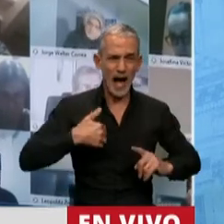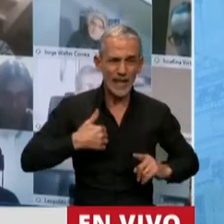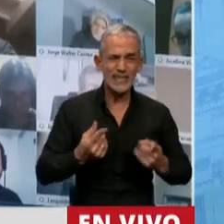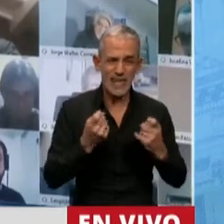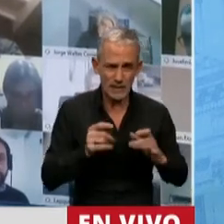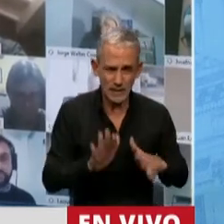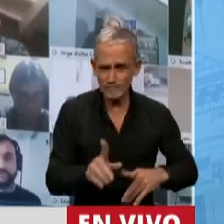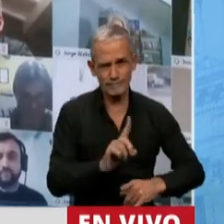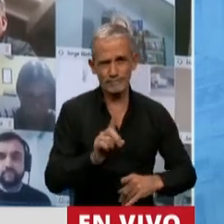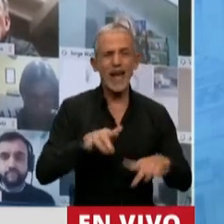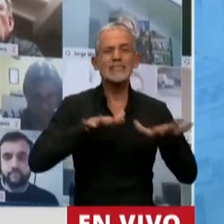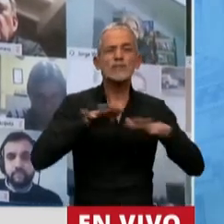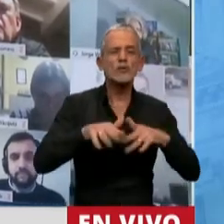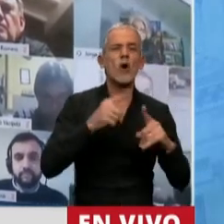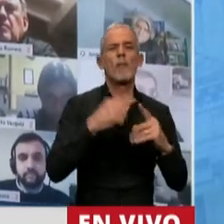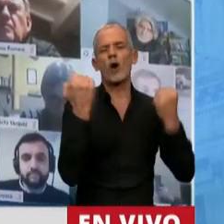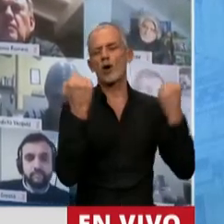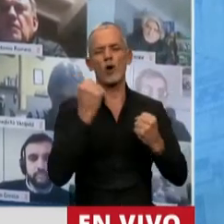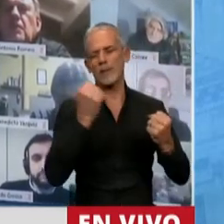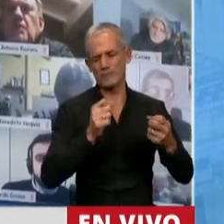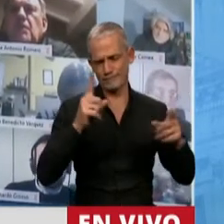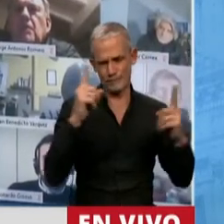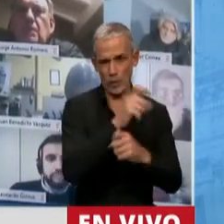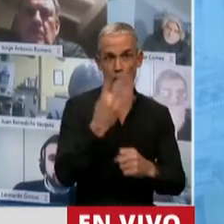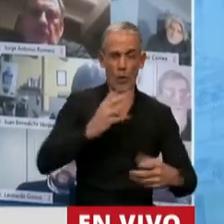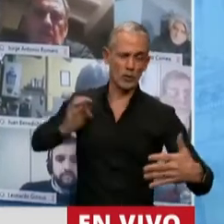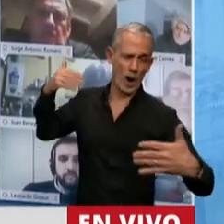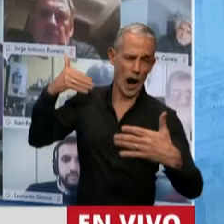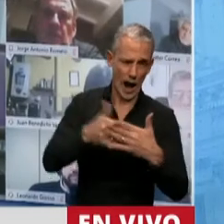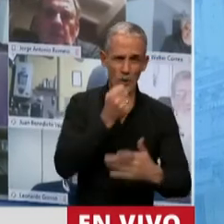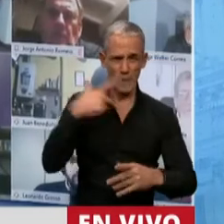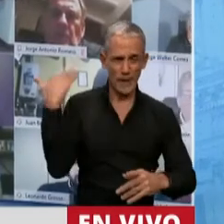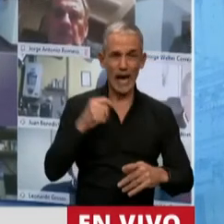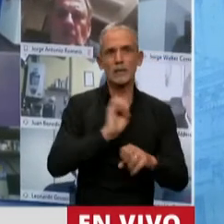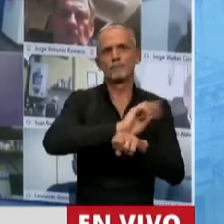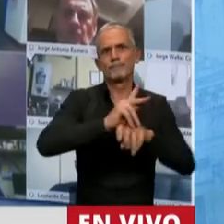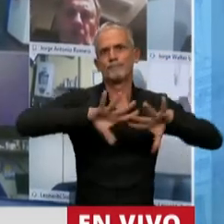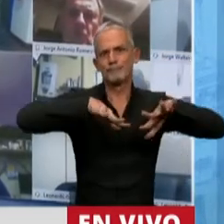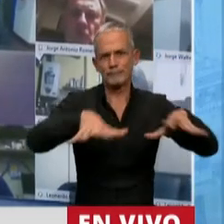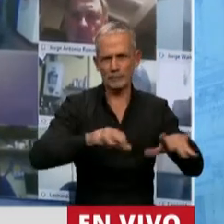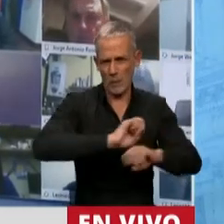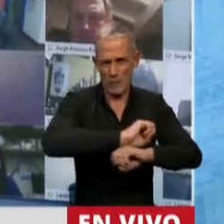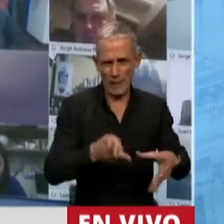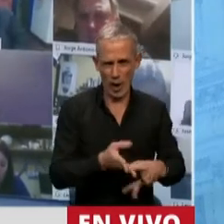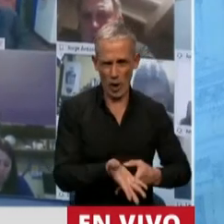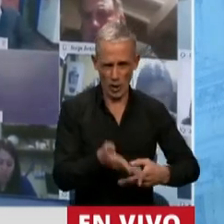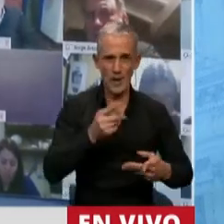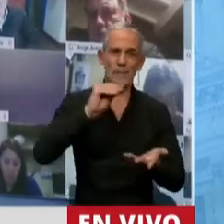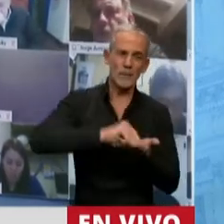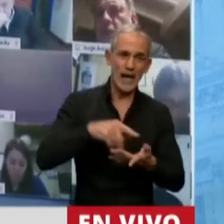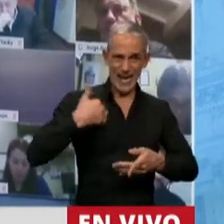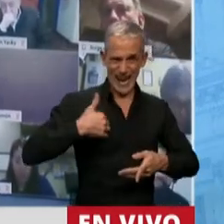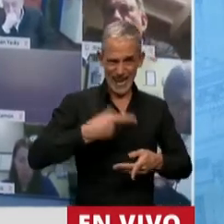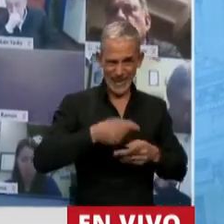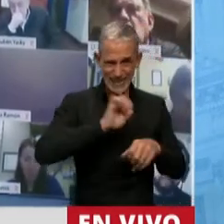donde la situación, por la crisis económica de los cuatro años profundizada por la pandemia mundial y por la pandemia mundial y la pandemia en la